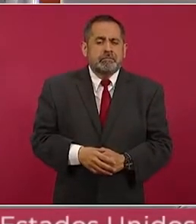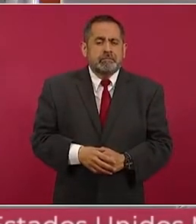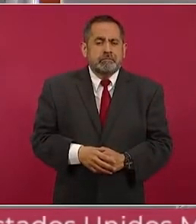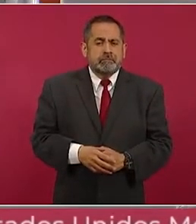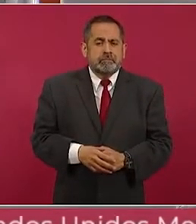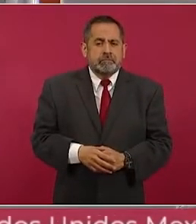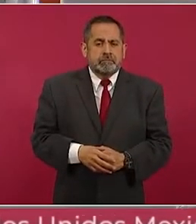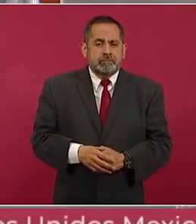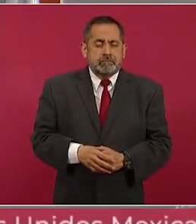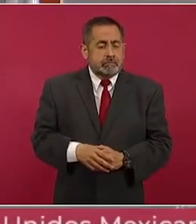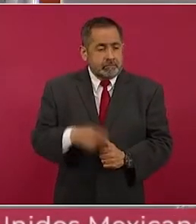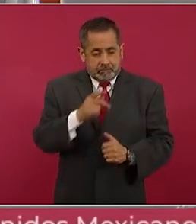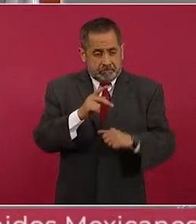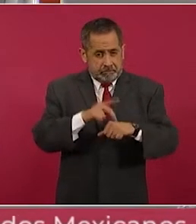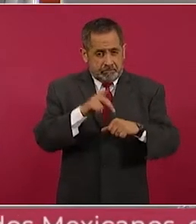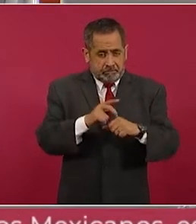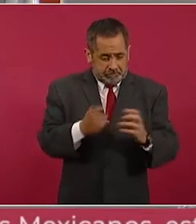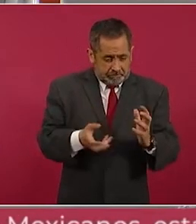Y este material